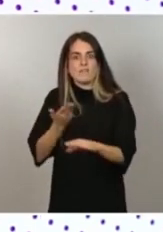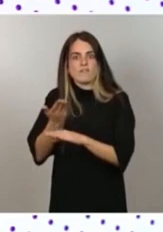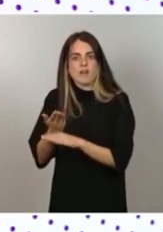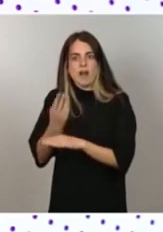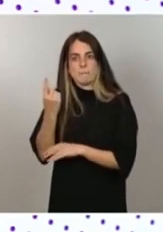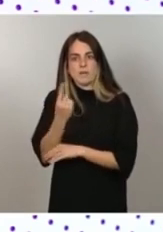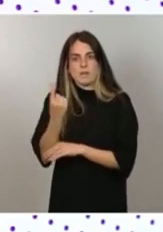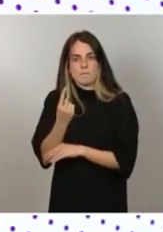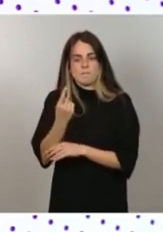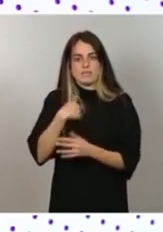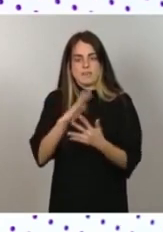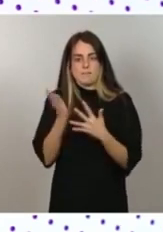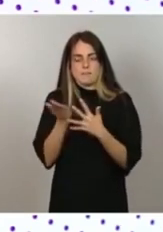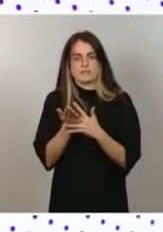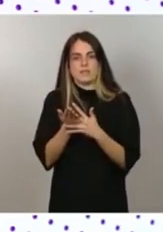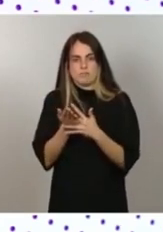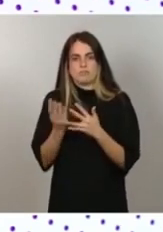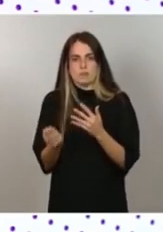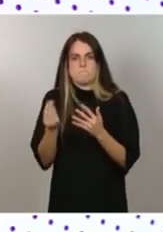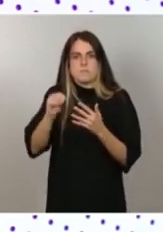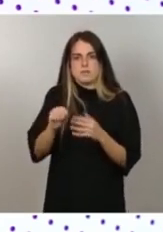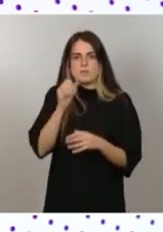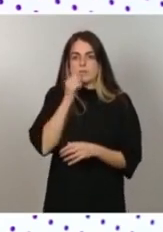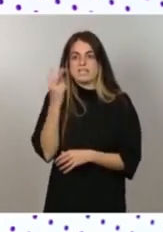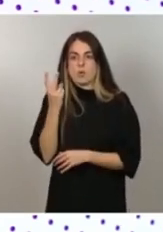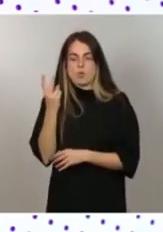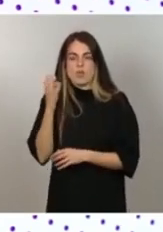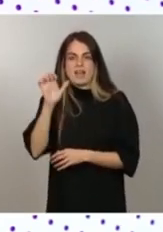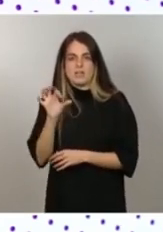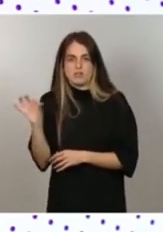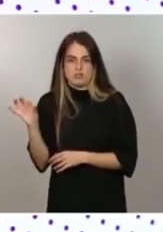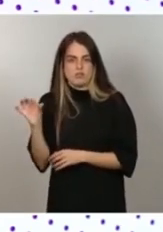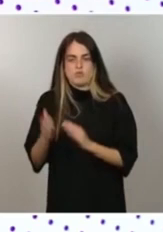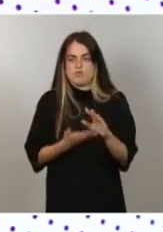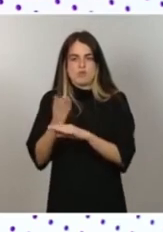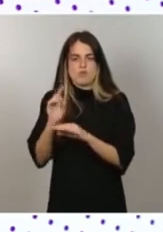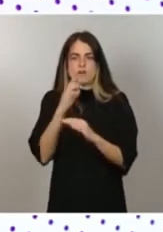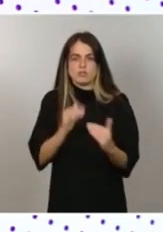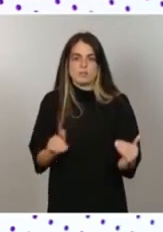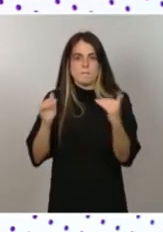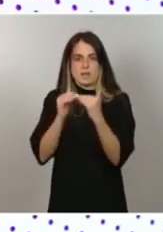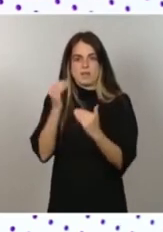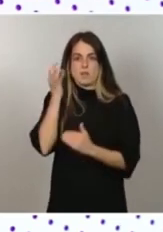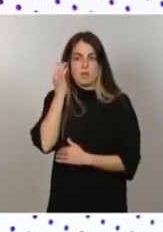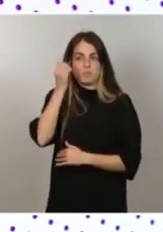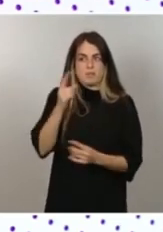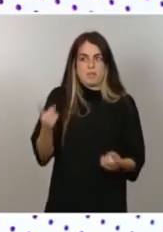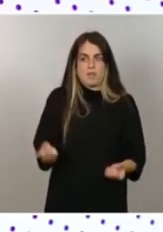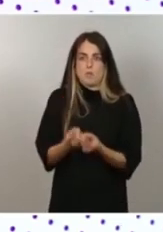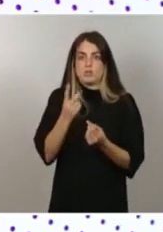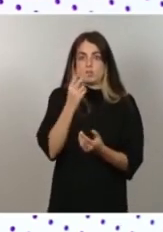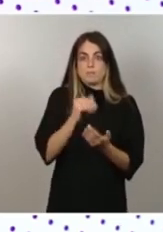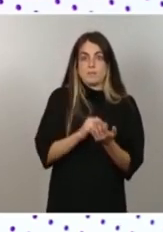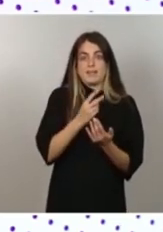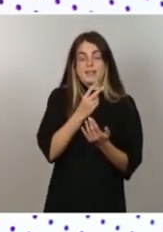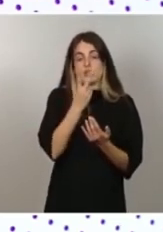porque estamos hablando de que nunca están denunciando nada que no tengan documentado. Nunca presentan una denuncia de algo en su